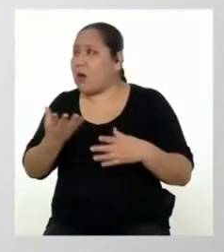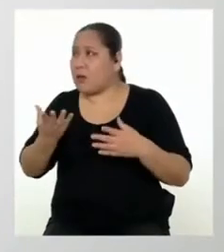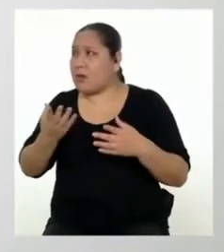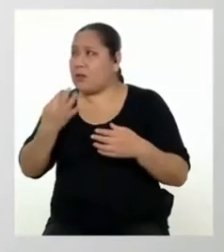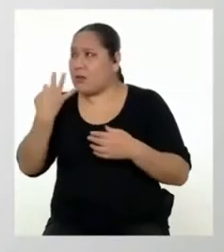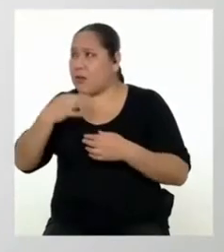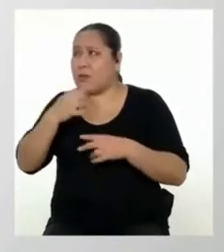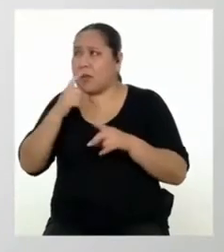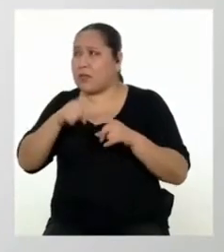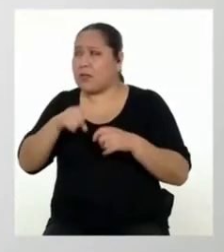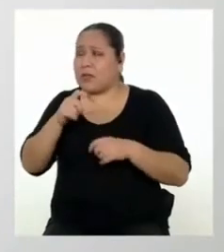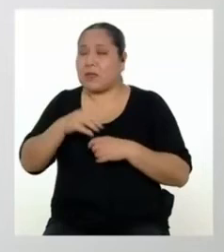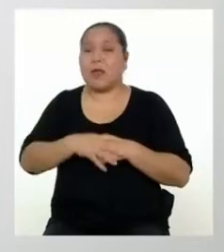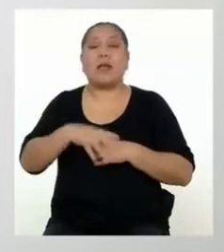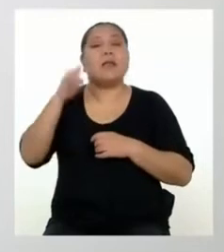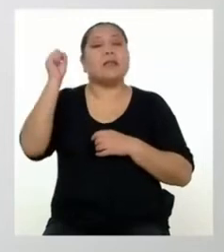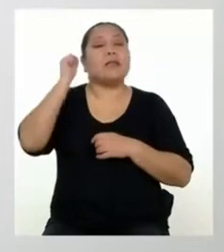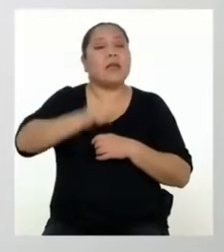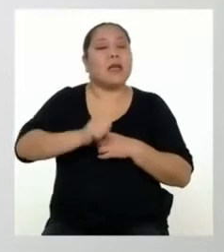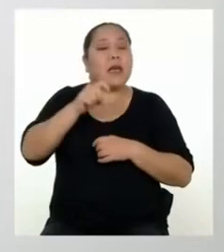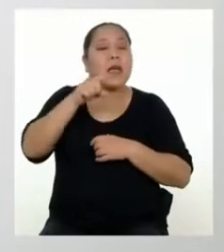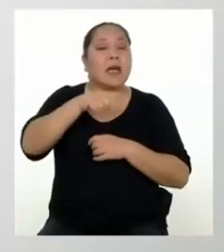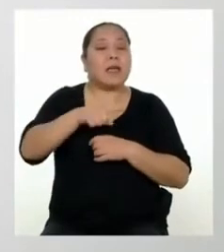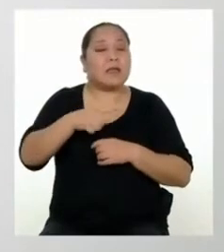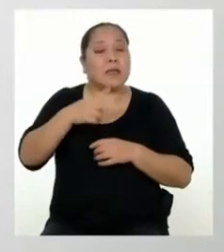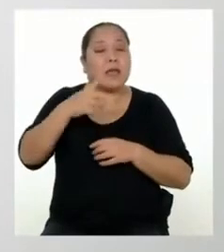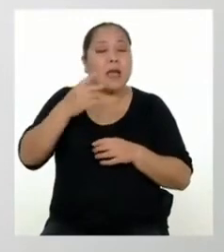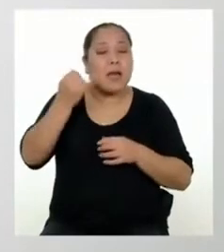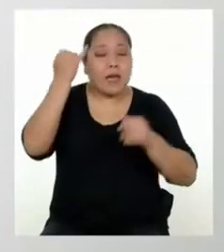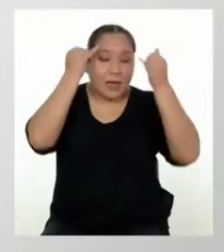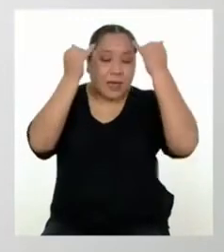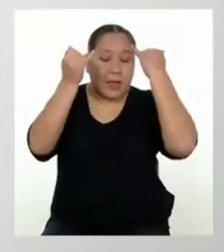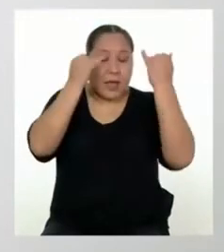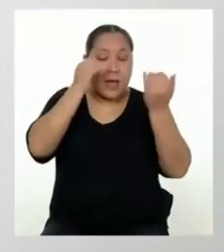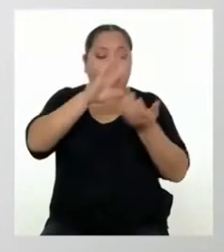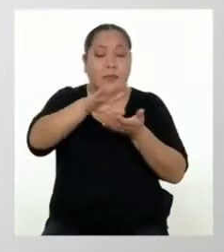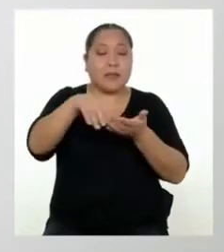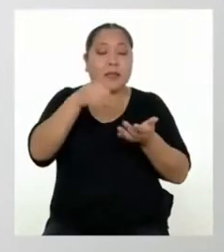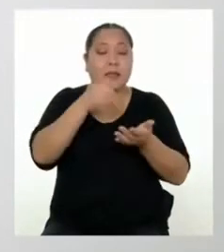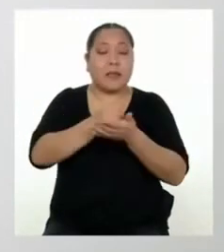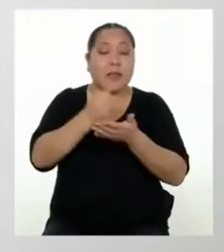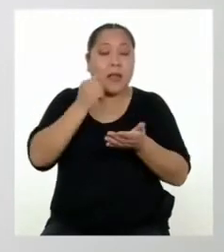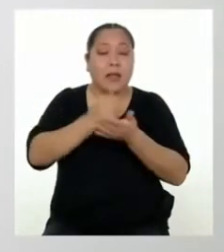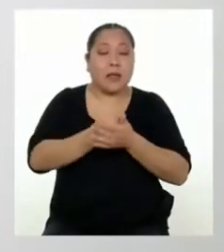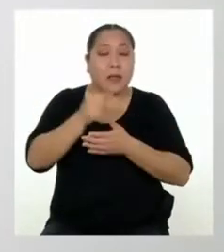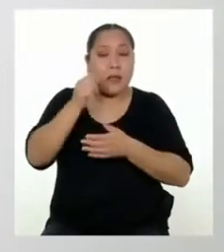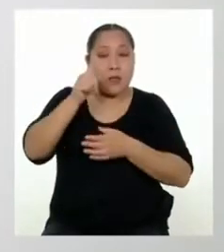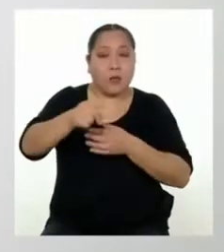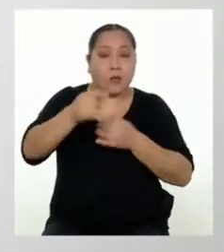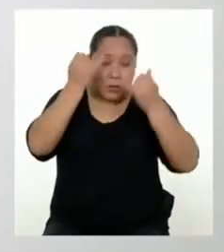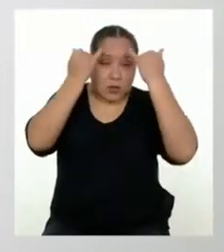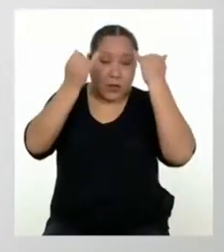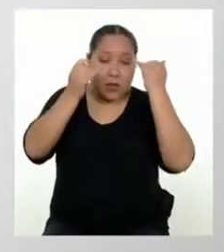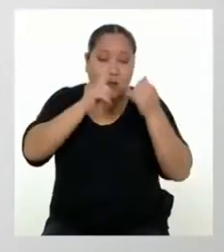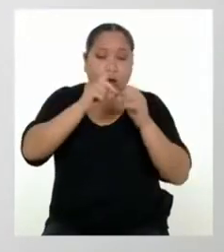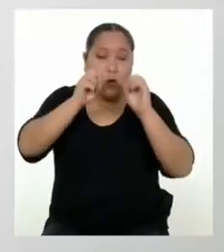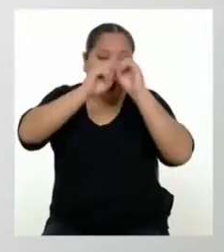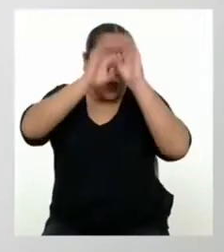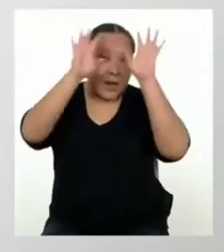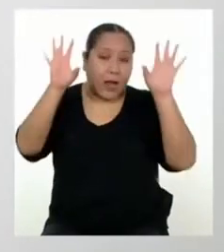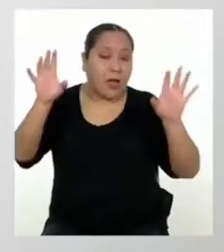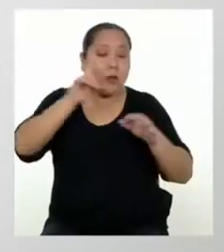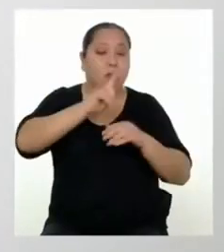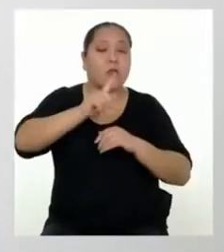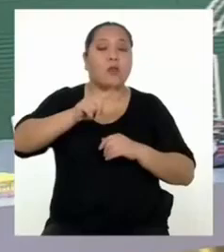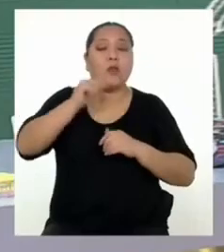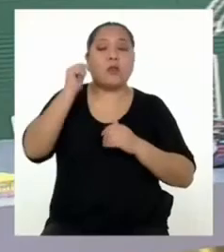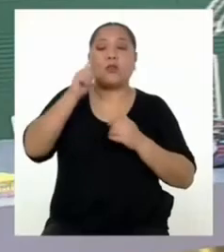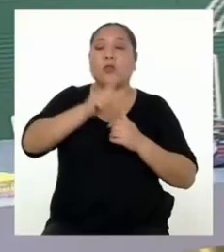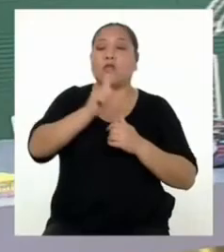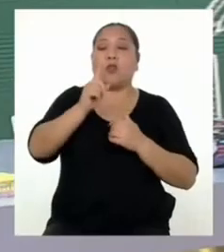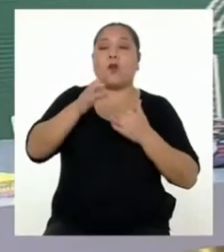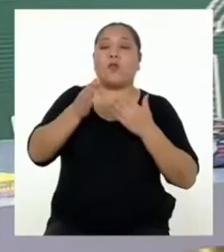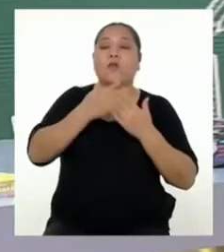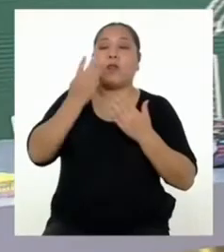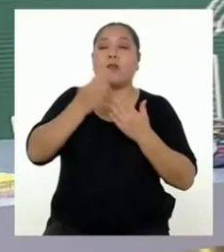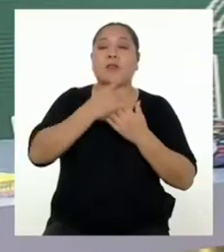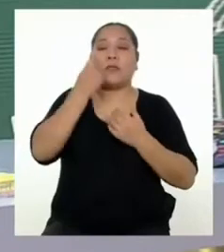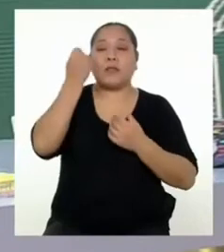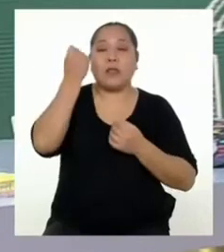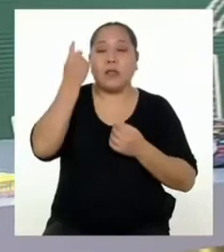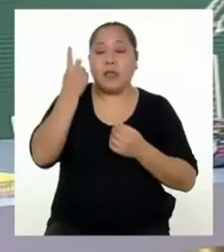Así es. Sin esta idea central de tus acuerdos no tendríamos un propósito claro y tu texto no sería fácil de comprender.